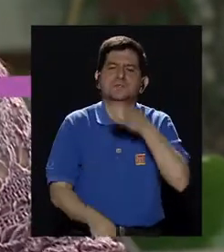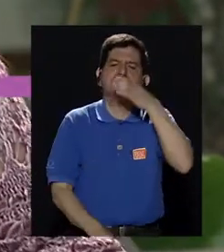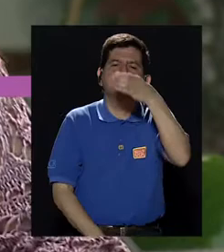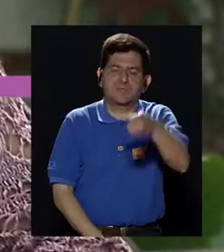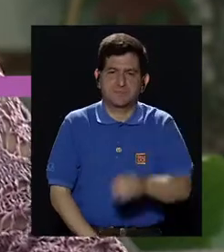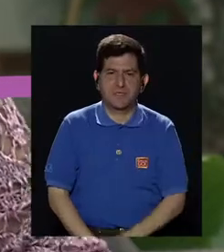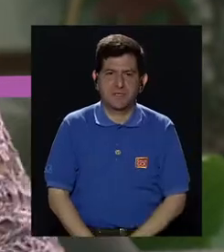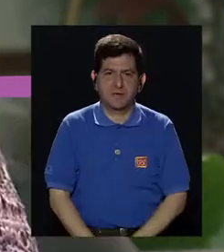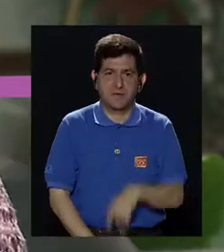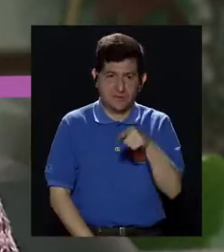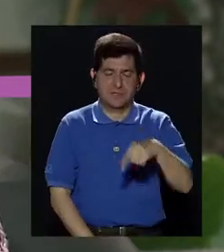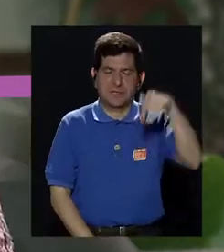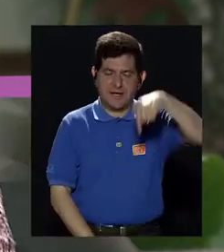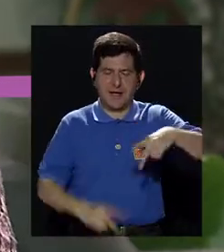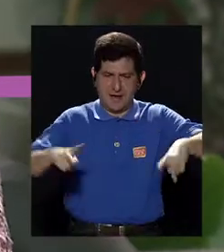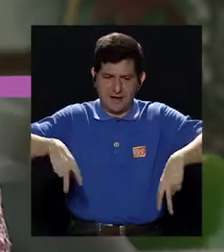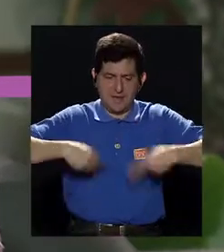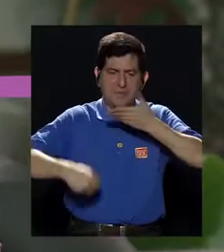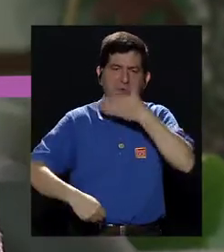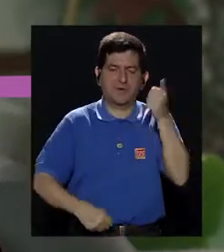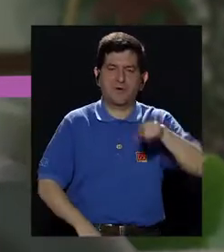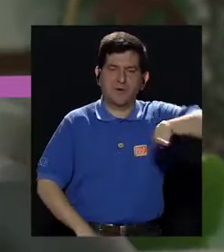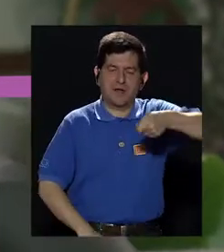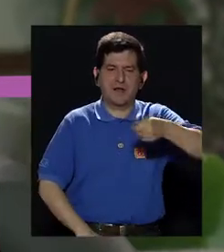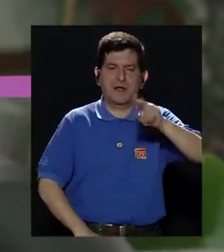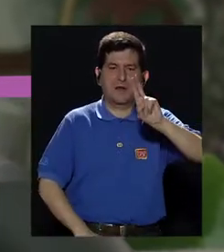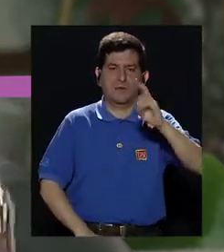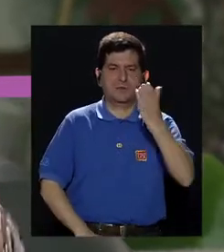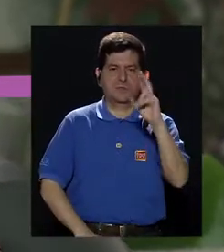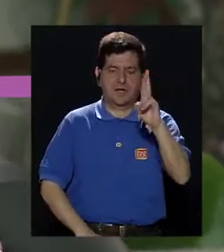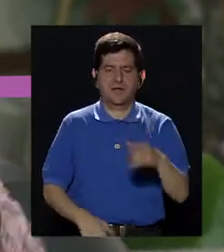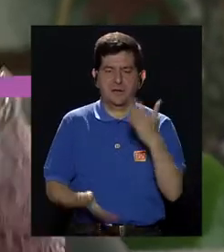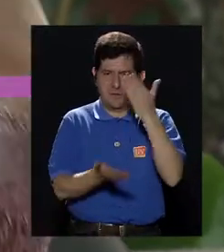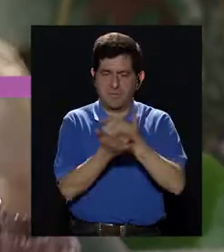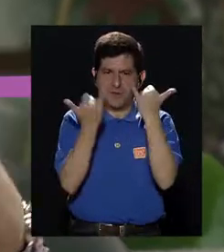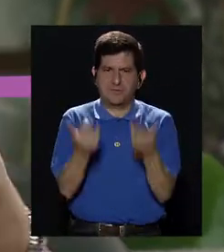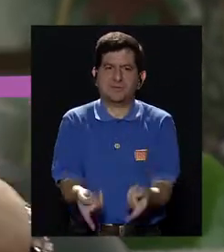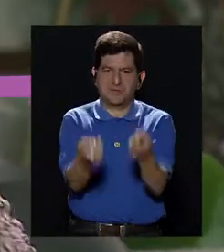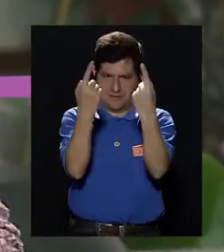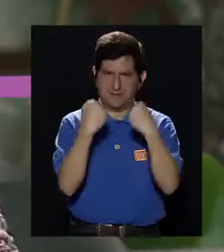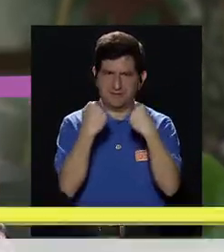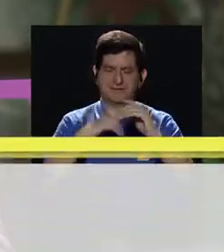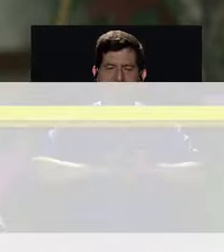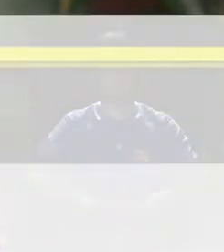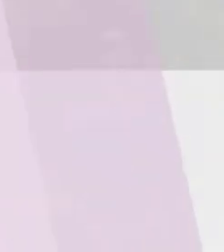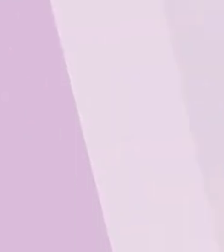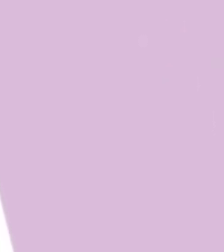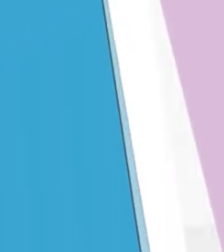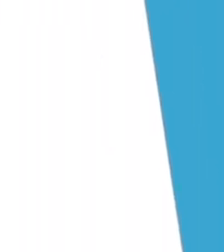sugerencias a través de Vivir Mejor aquí en su canal UCR. Vamos a una pausa y regresamos con más.